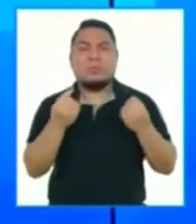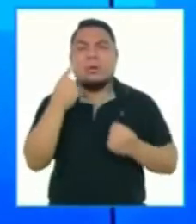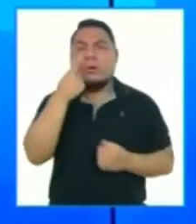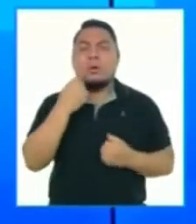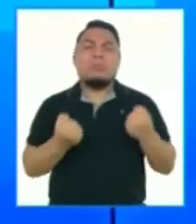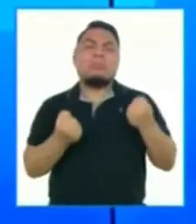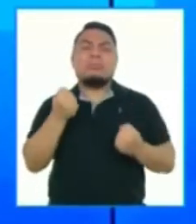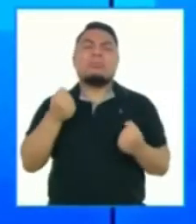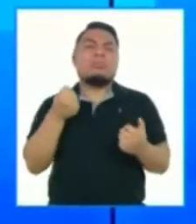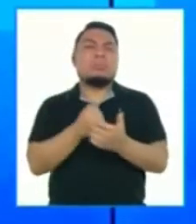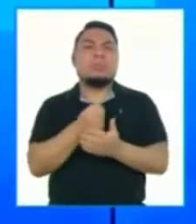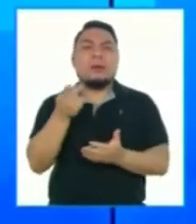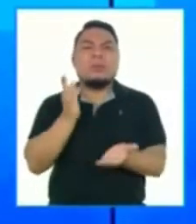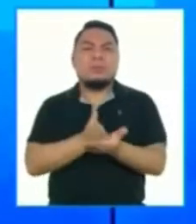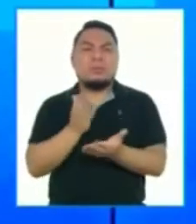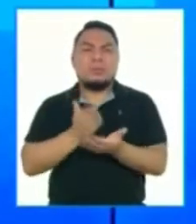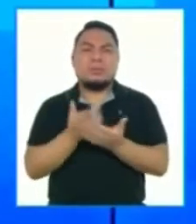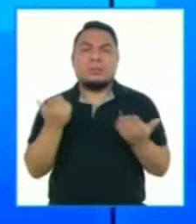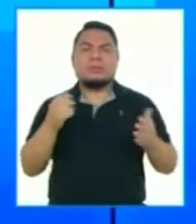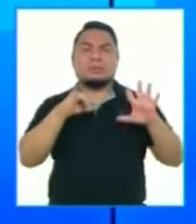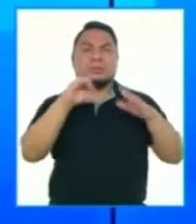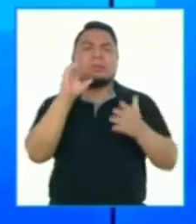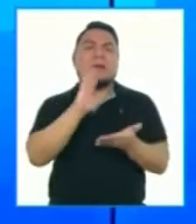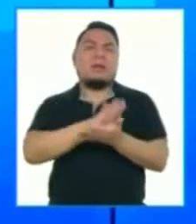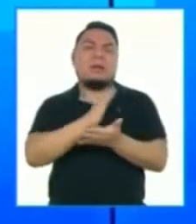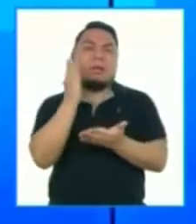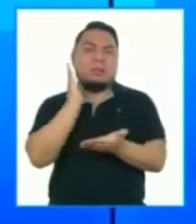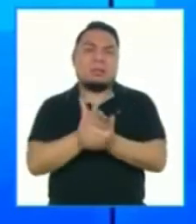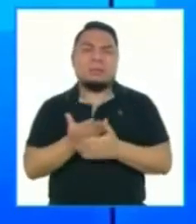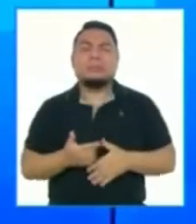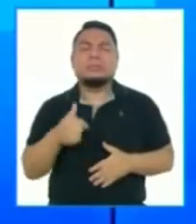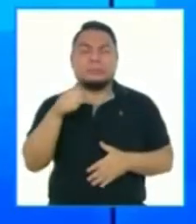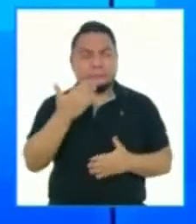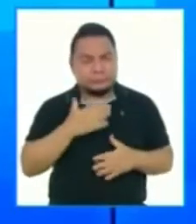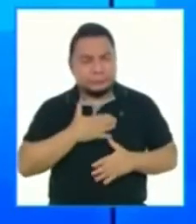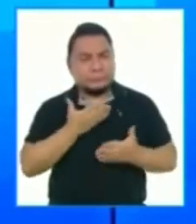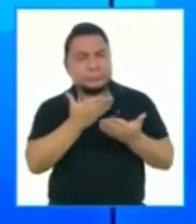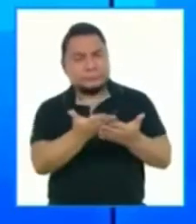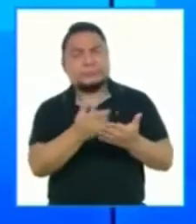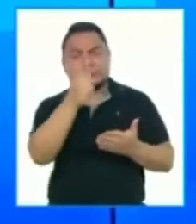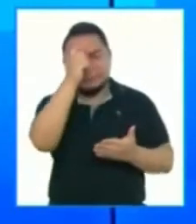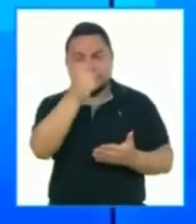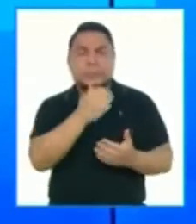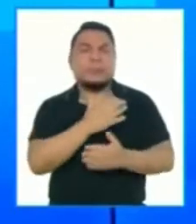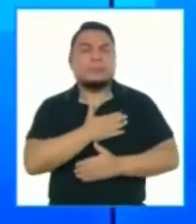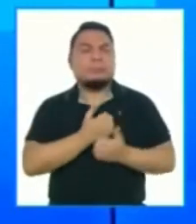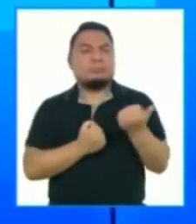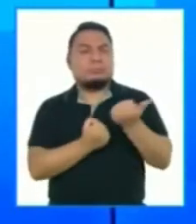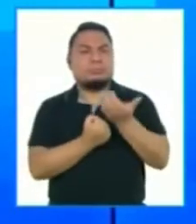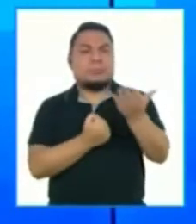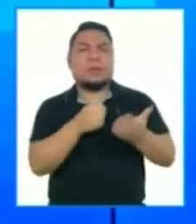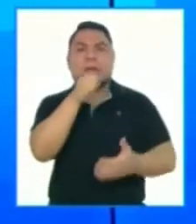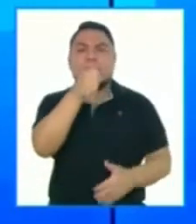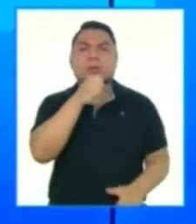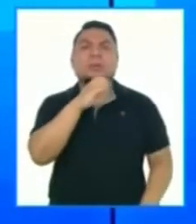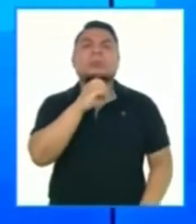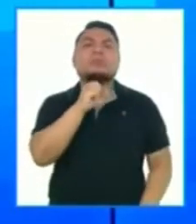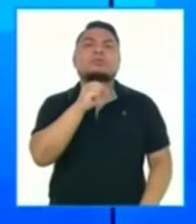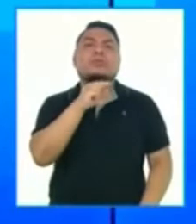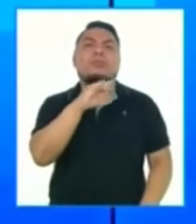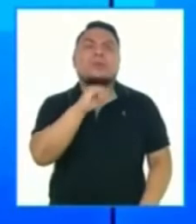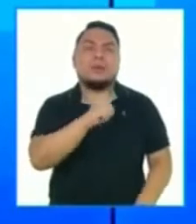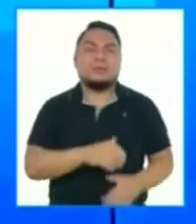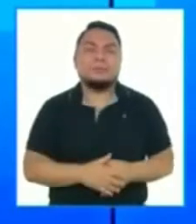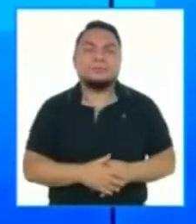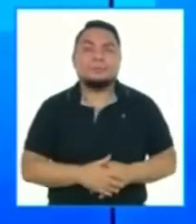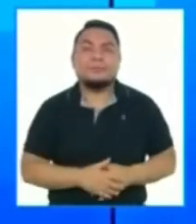sujeto que tenía nada menos que 60 papeletas, por supuesto, desde aquí nuestro cariño y nuestra solidaridad con Sofía. No es cierto,